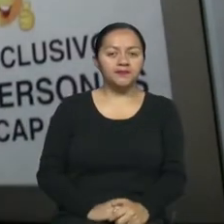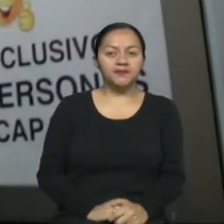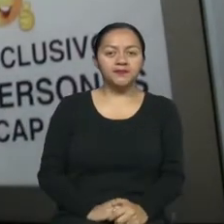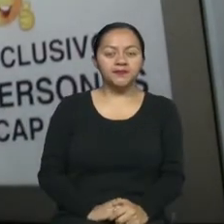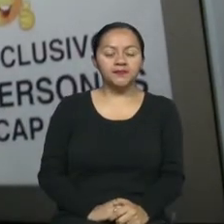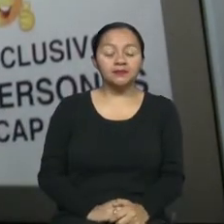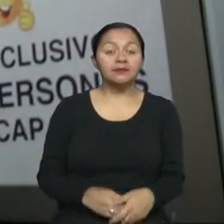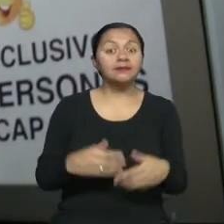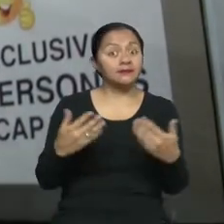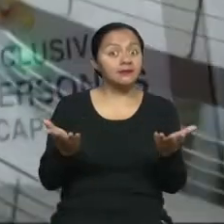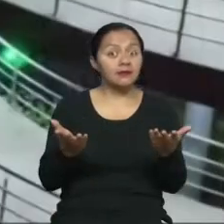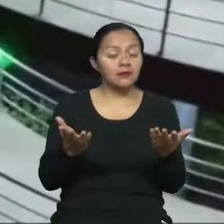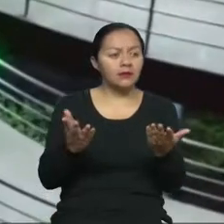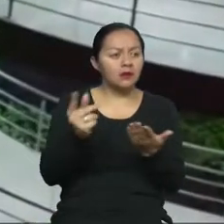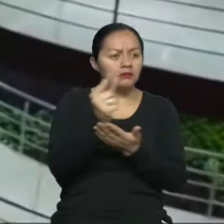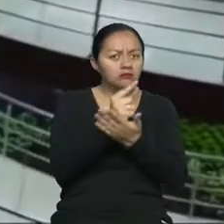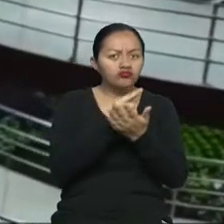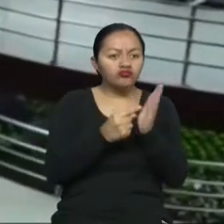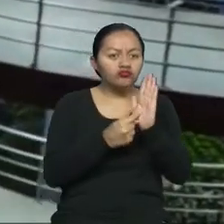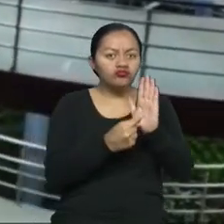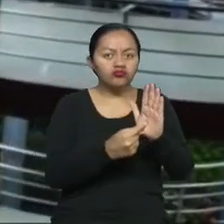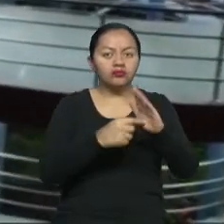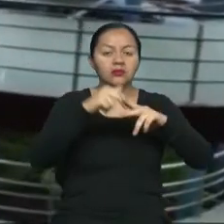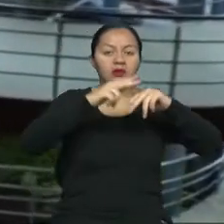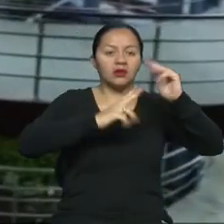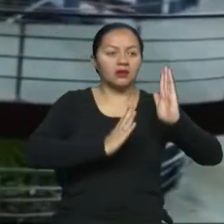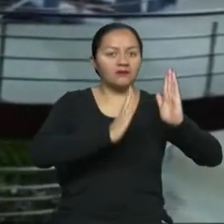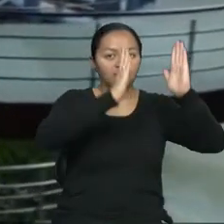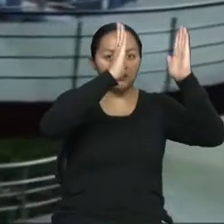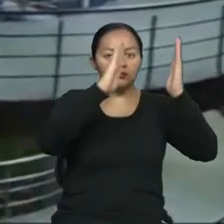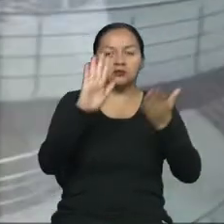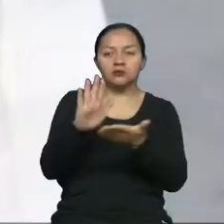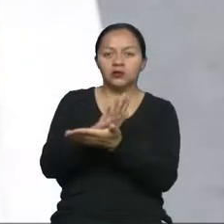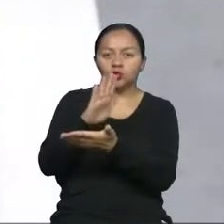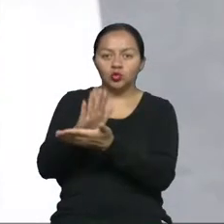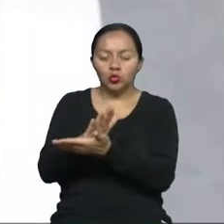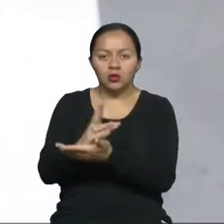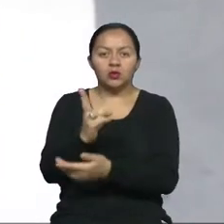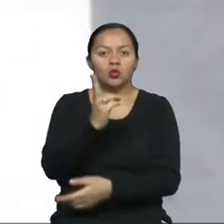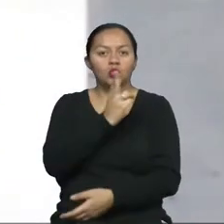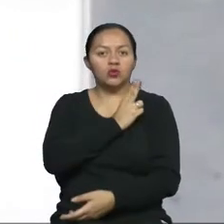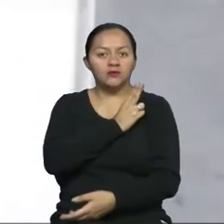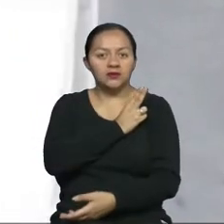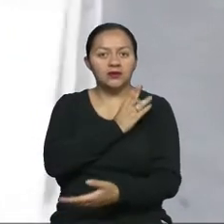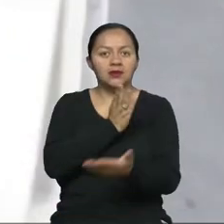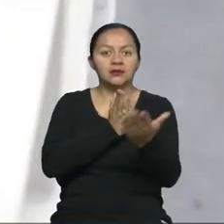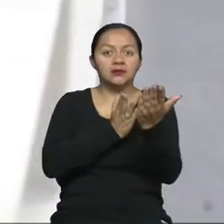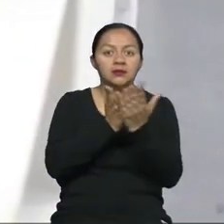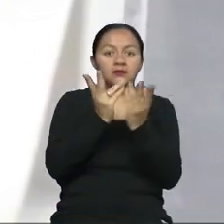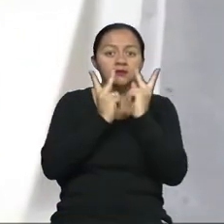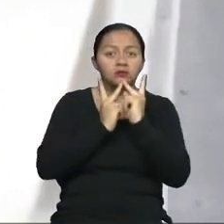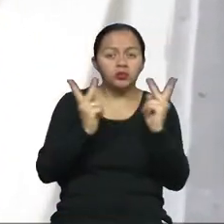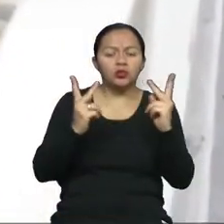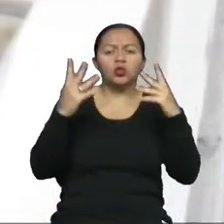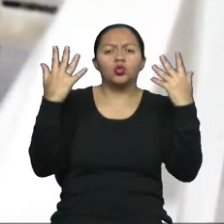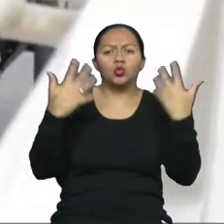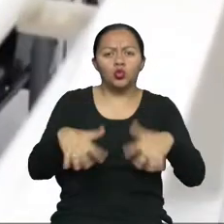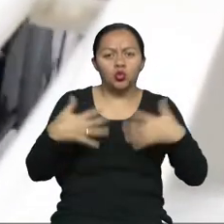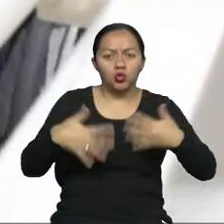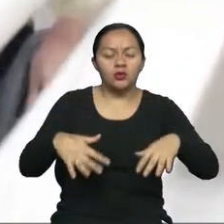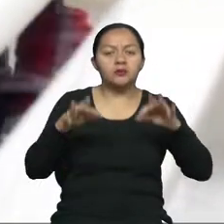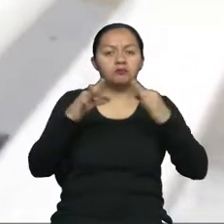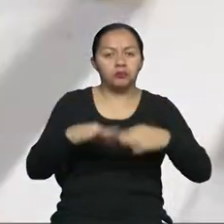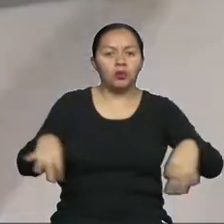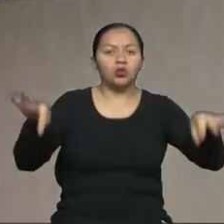El diseño de espacios como edificios, escuelas, universidades, servicios públicos puede ser fundamental al momento de la